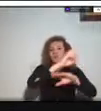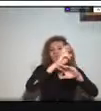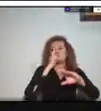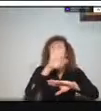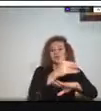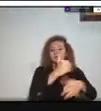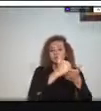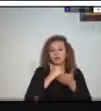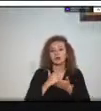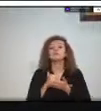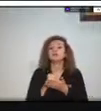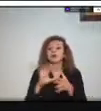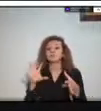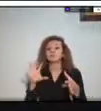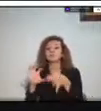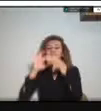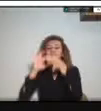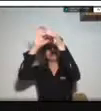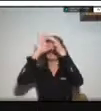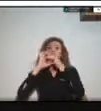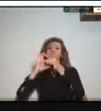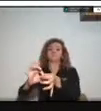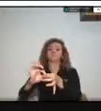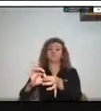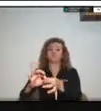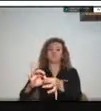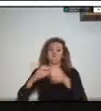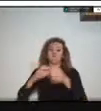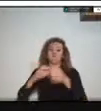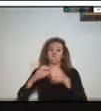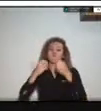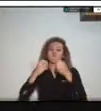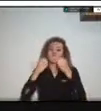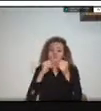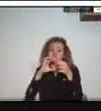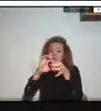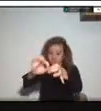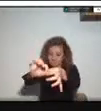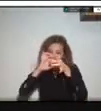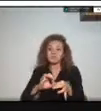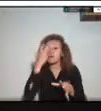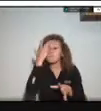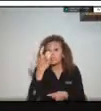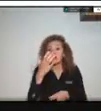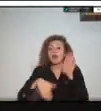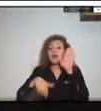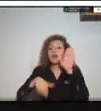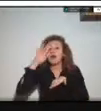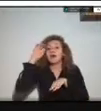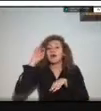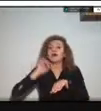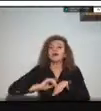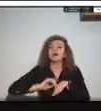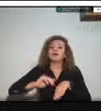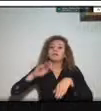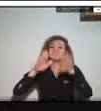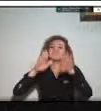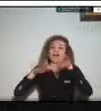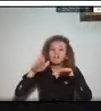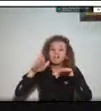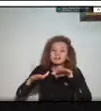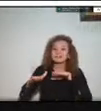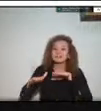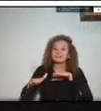definida porque a veces el accionar es el que nos nos limita un poco para